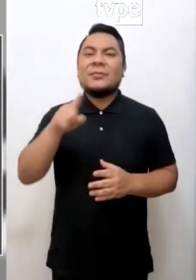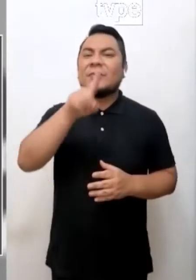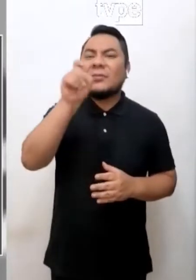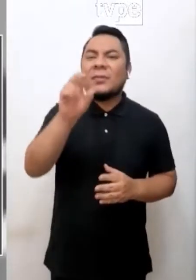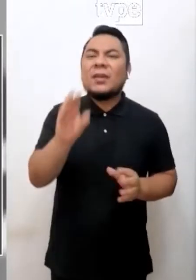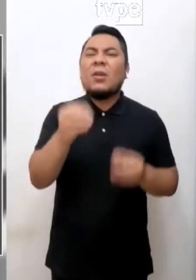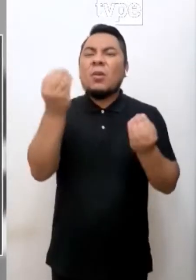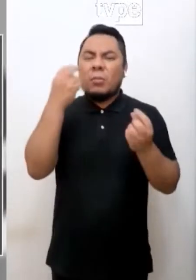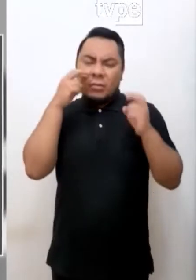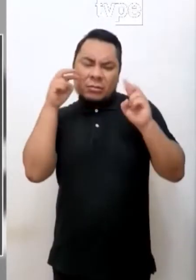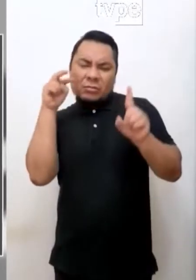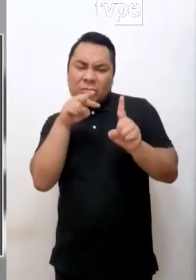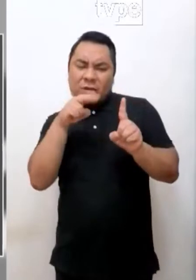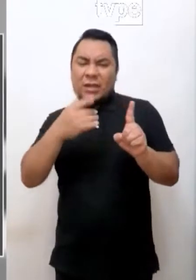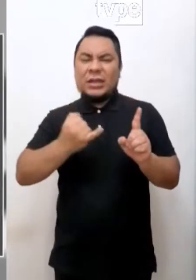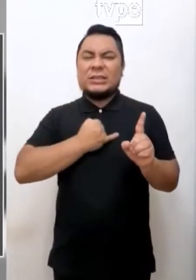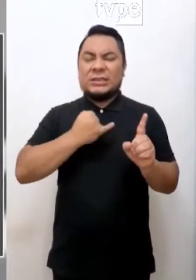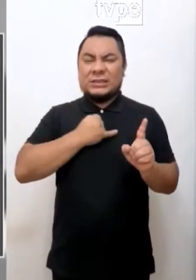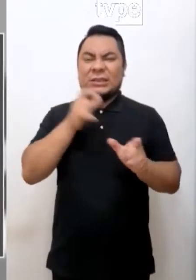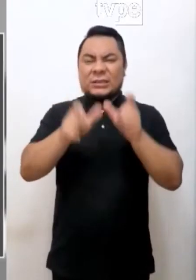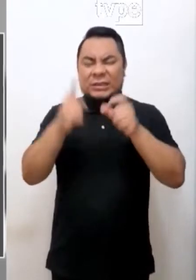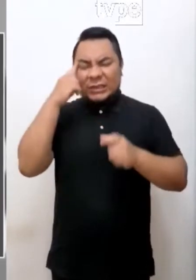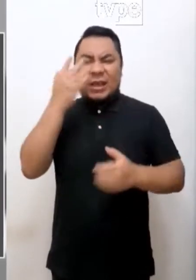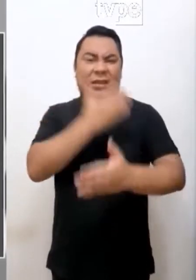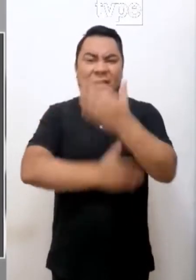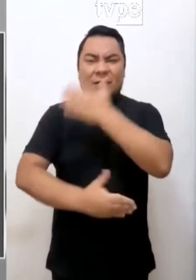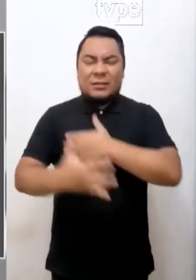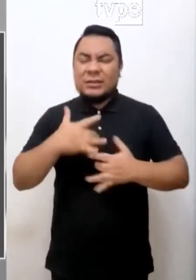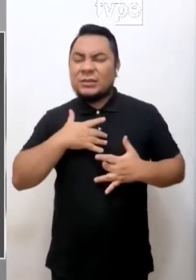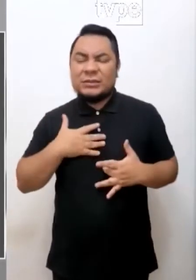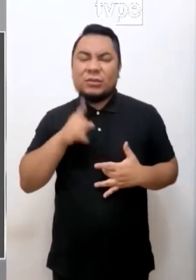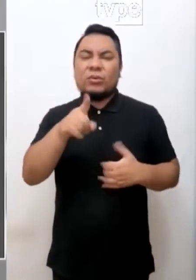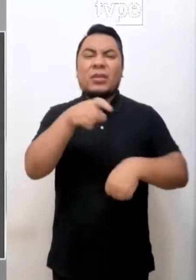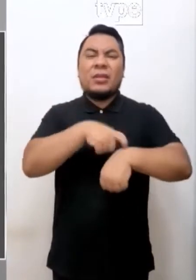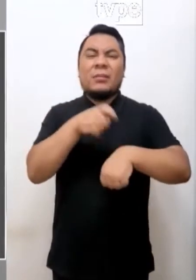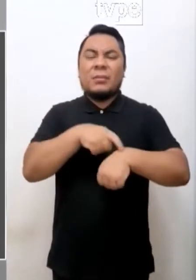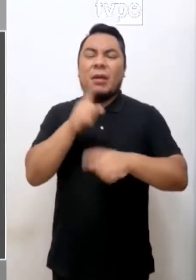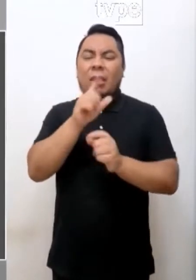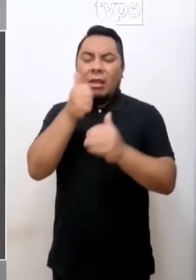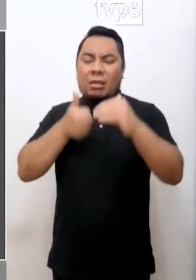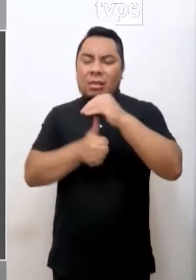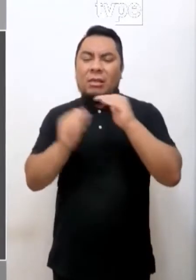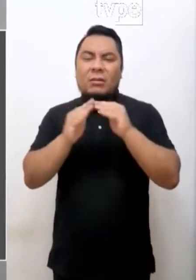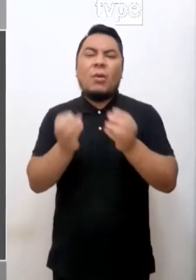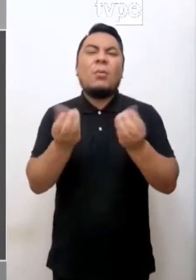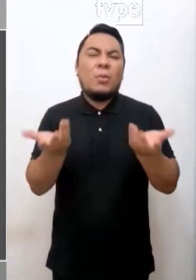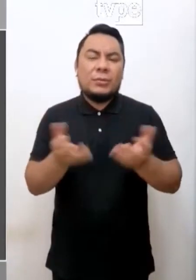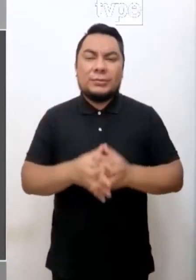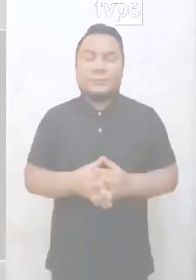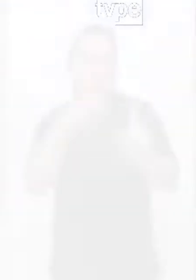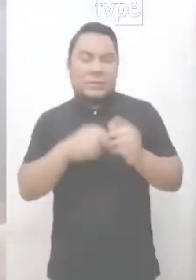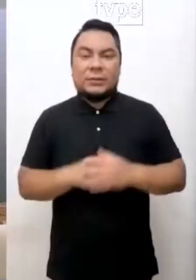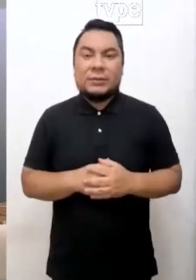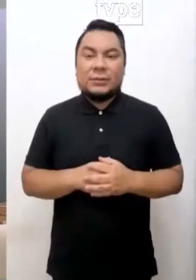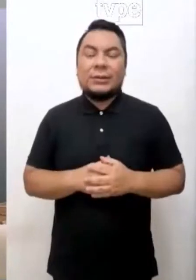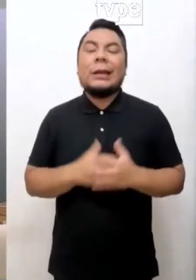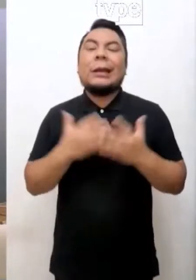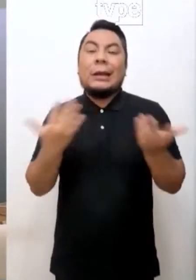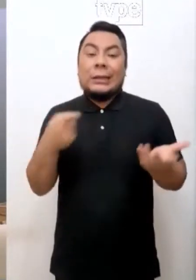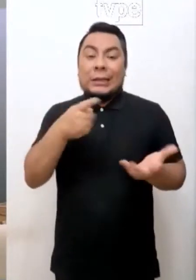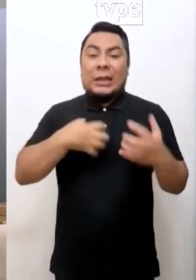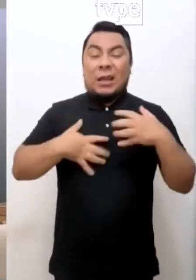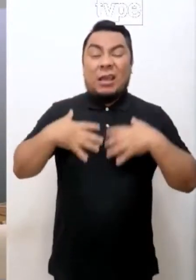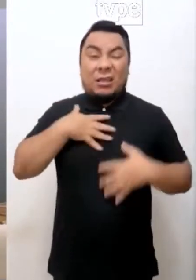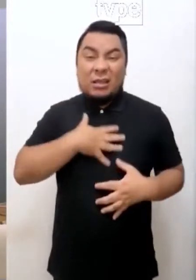¿Cómo identificar la ansiedad en una persona con discapacidad durante el tiempo de aislamiento social? Bueno, la